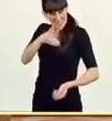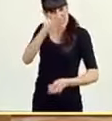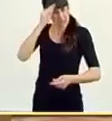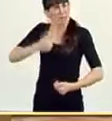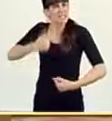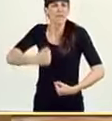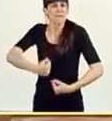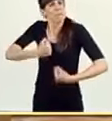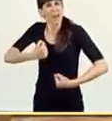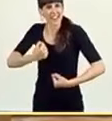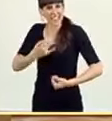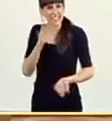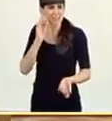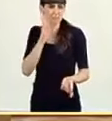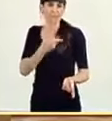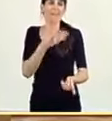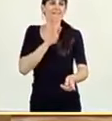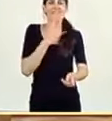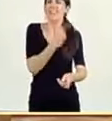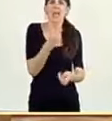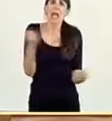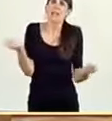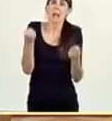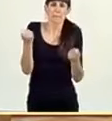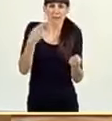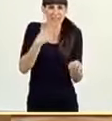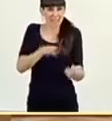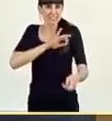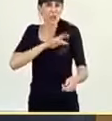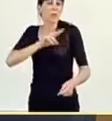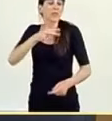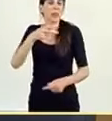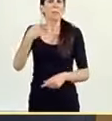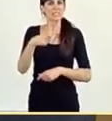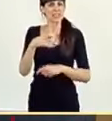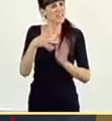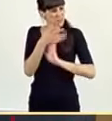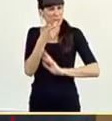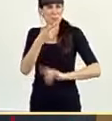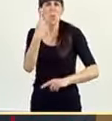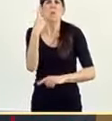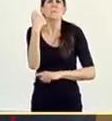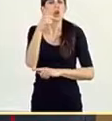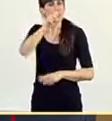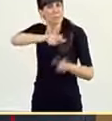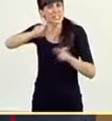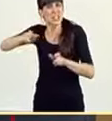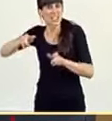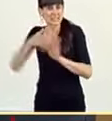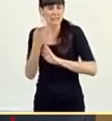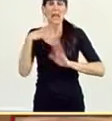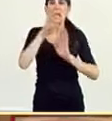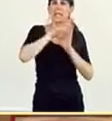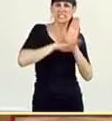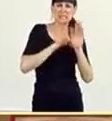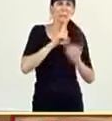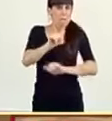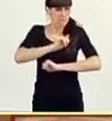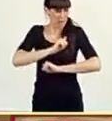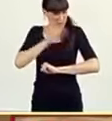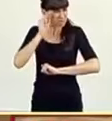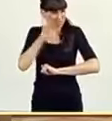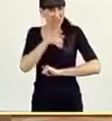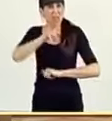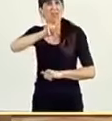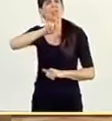más fuerte, como dice su campaña, señora Vicepresidenta, con un millón de personas más en las listas del paro, con